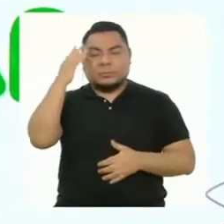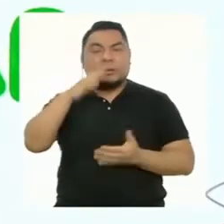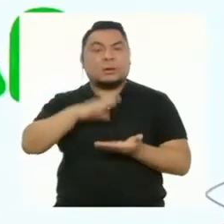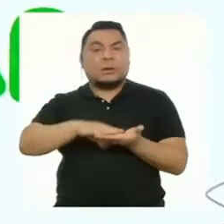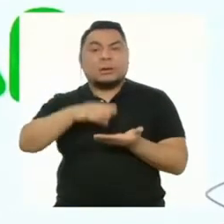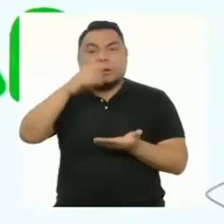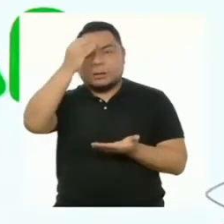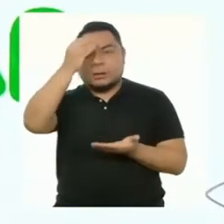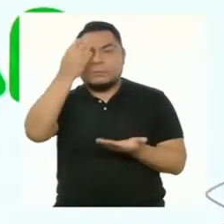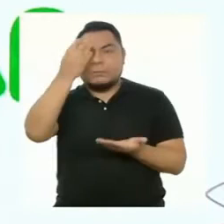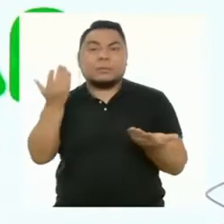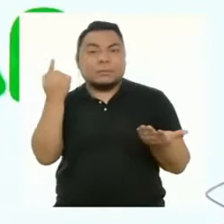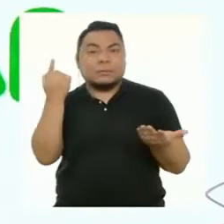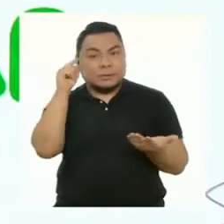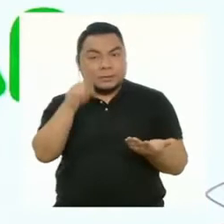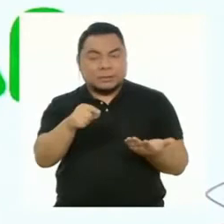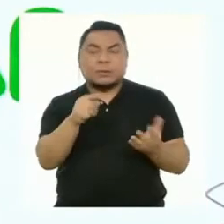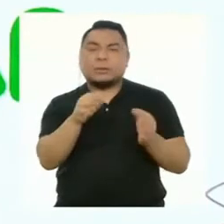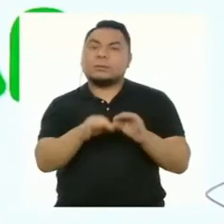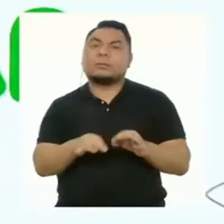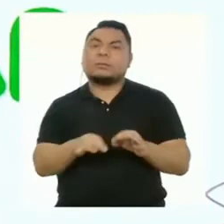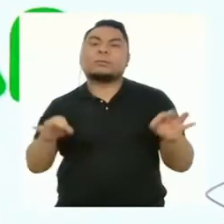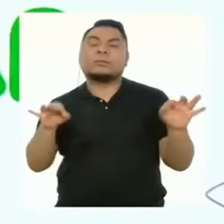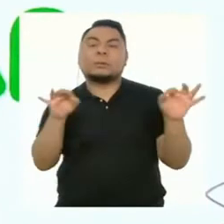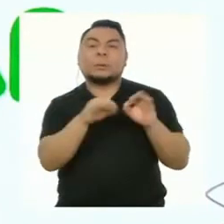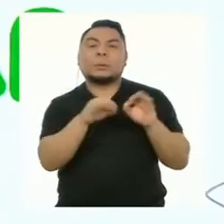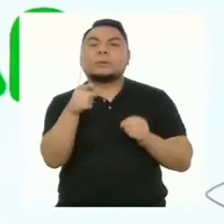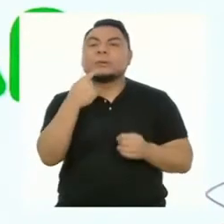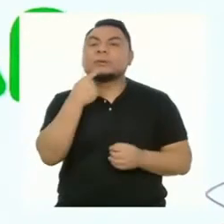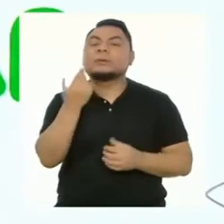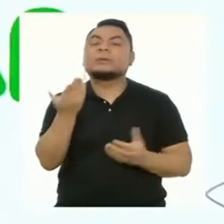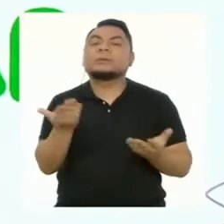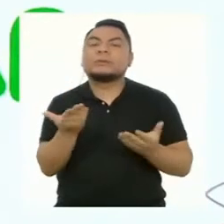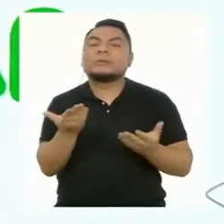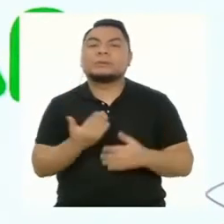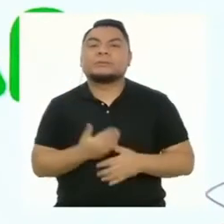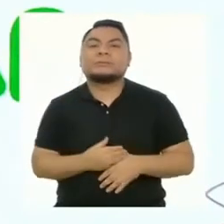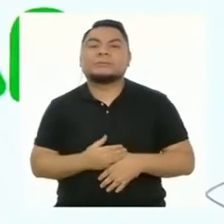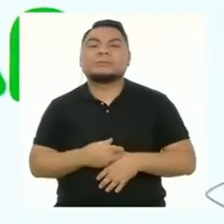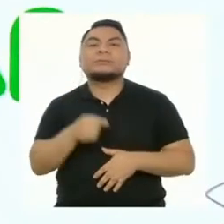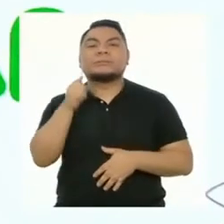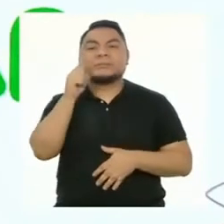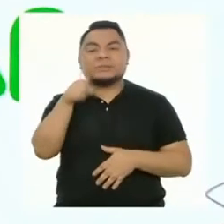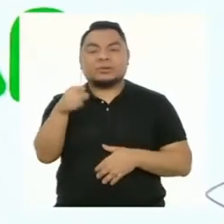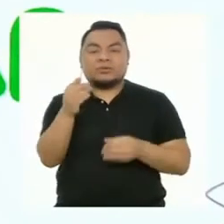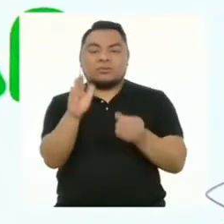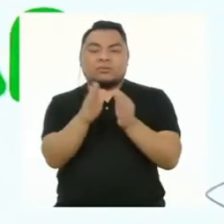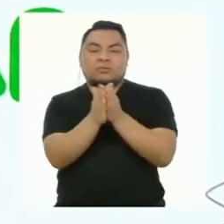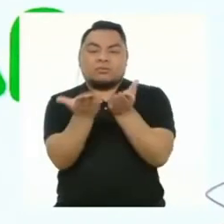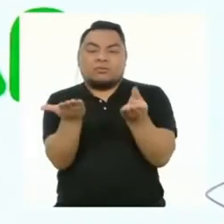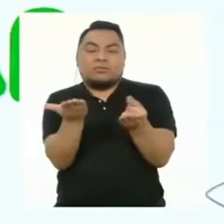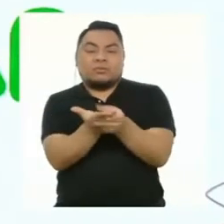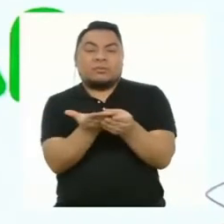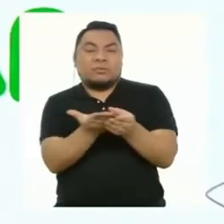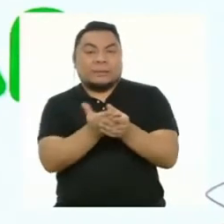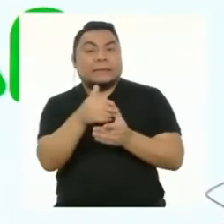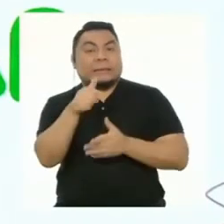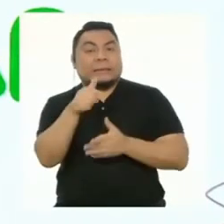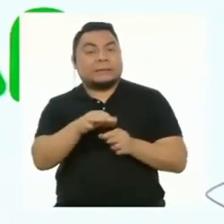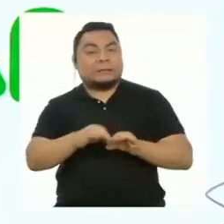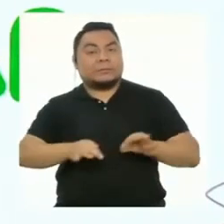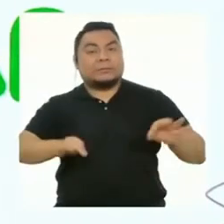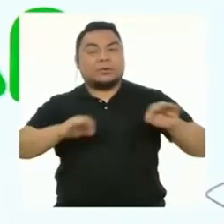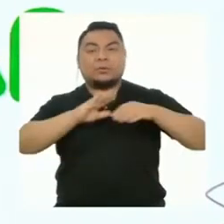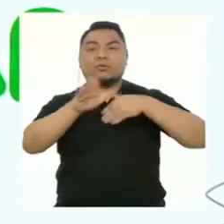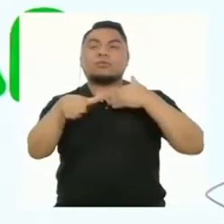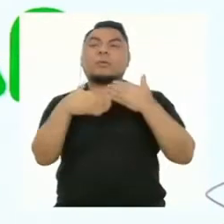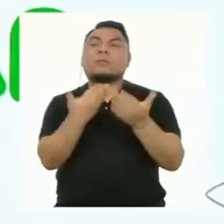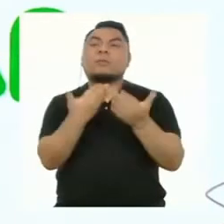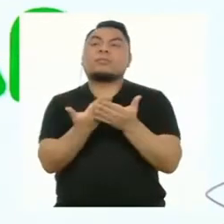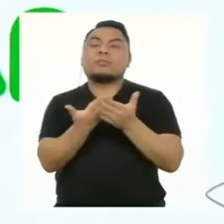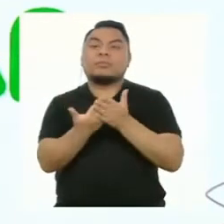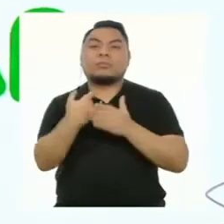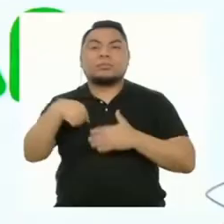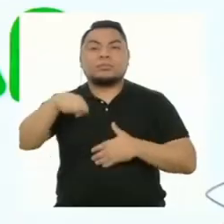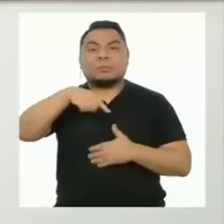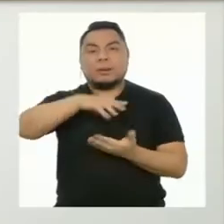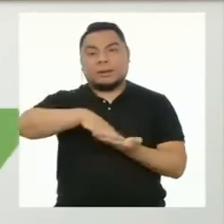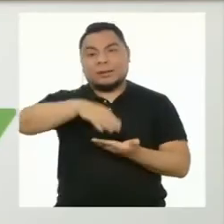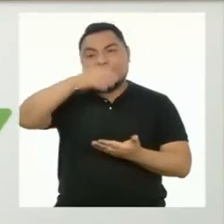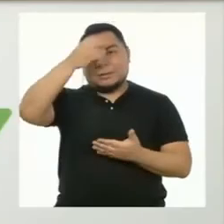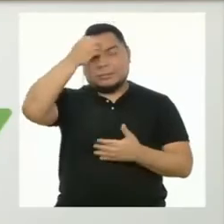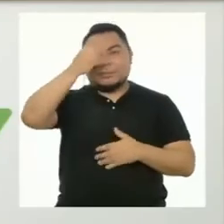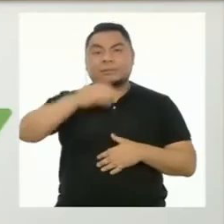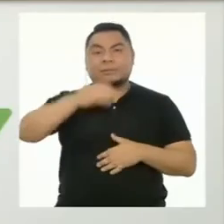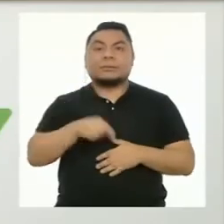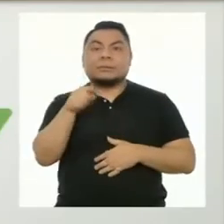de aprendizaje y para ello, es muy importante contar con nuestro portafolio, ya que este carga todas las evidencias de nuestro